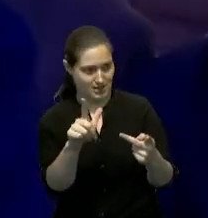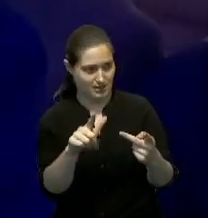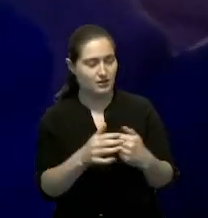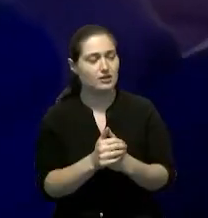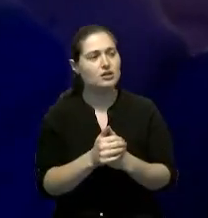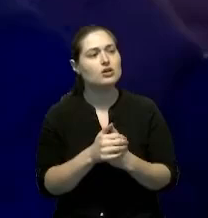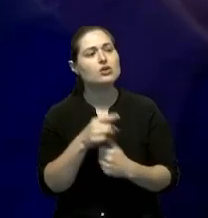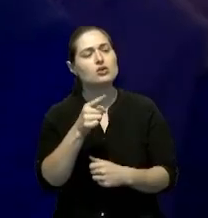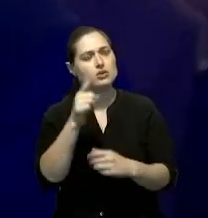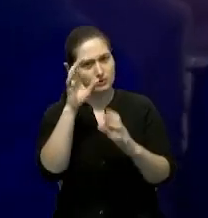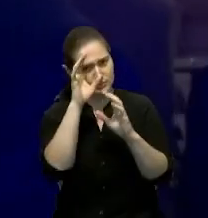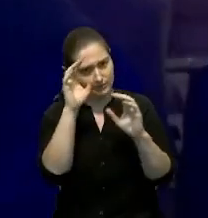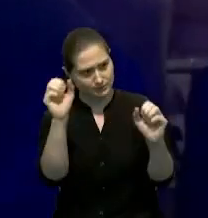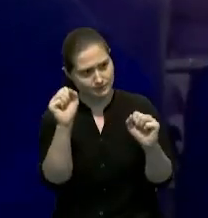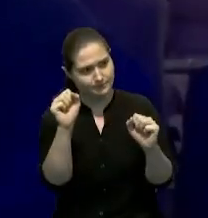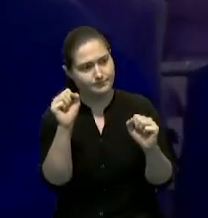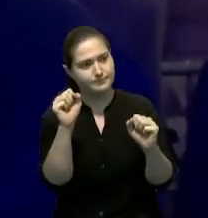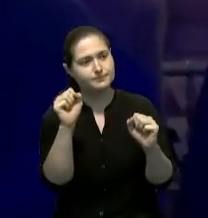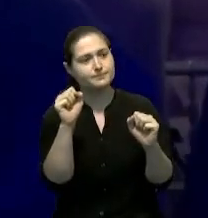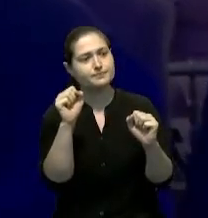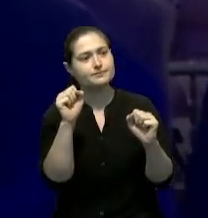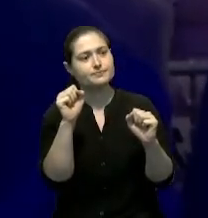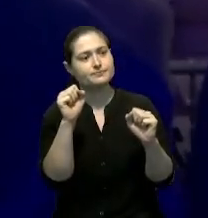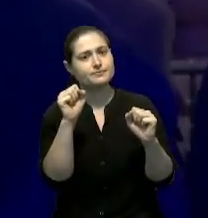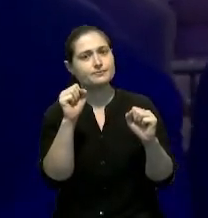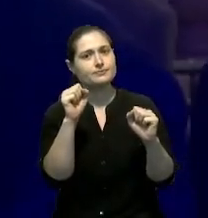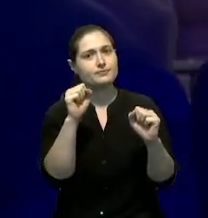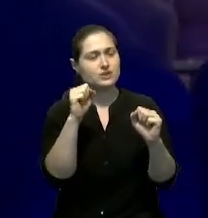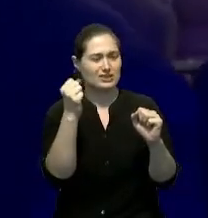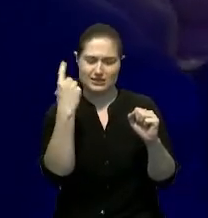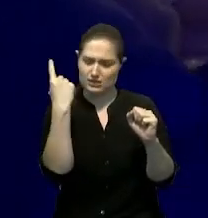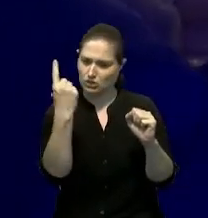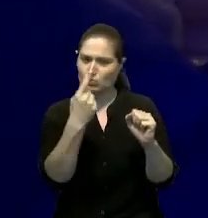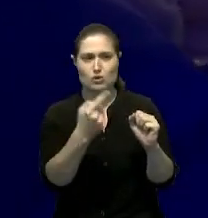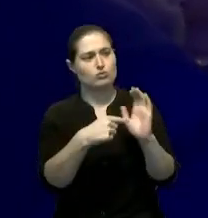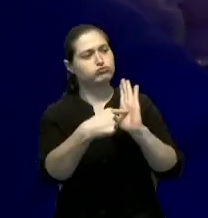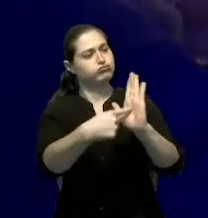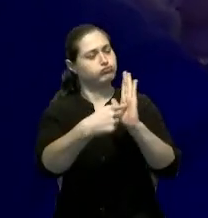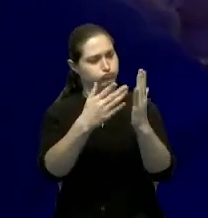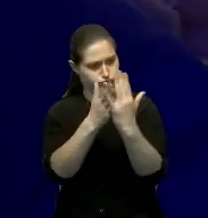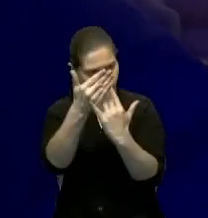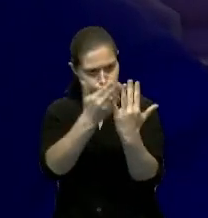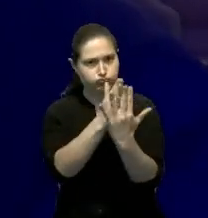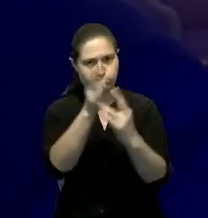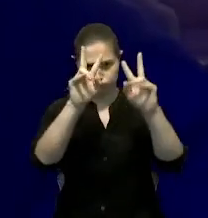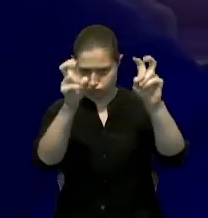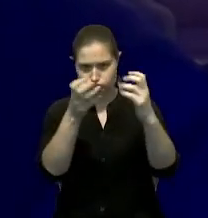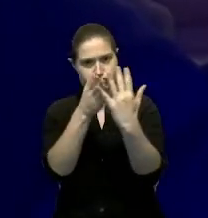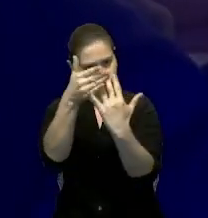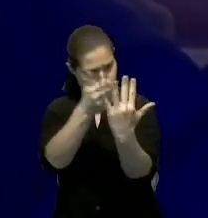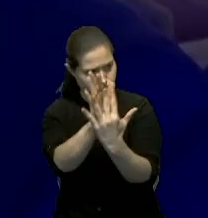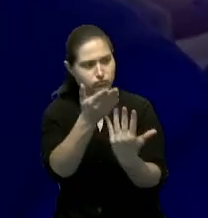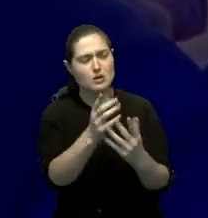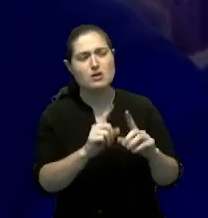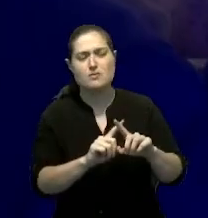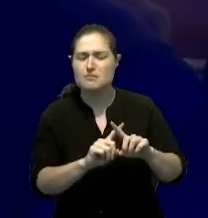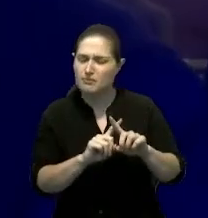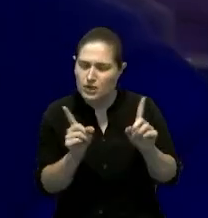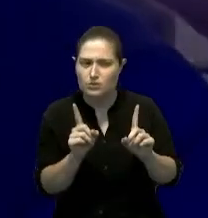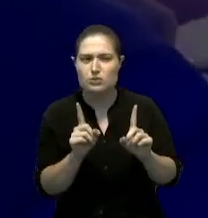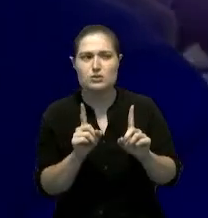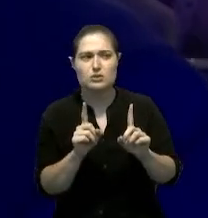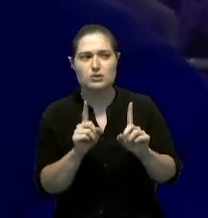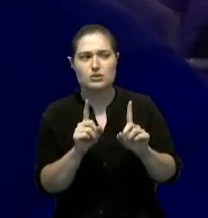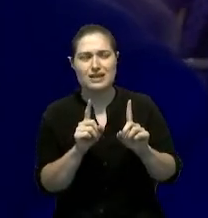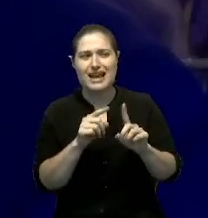caracterizado por dirigir su gobierno con plena transparencia sin embargo presidente algunos